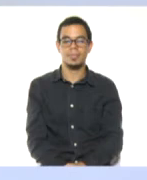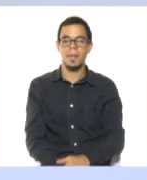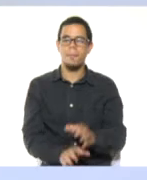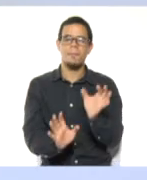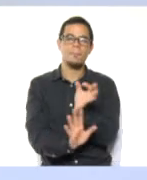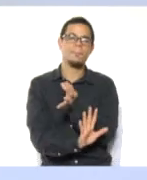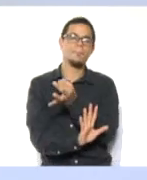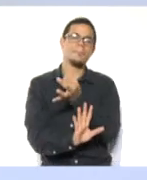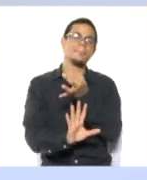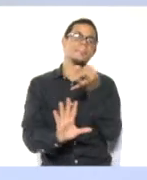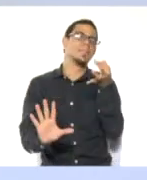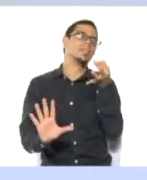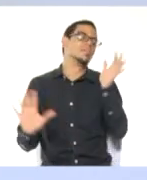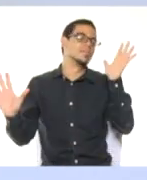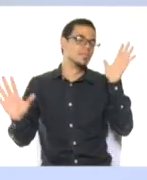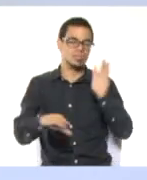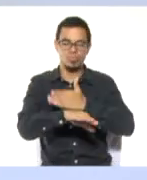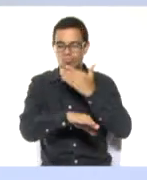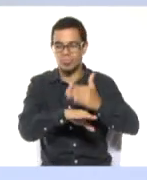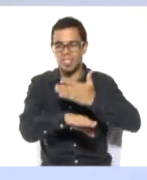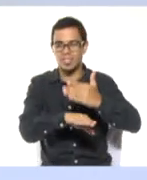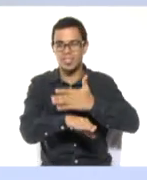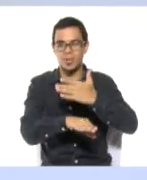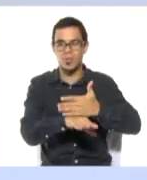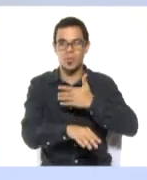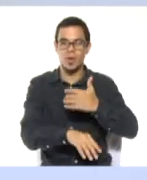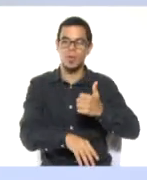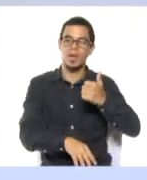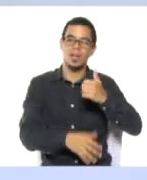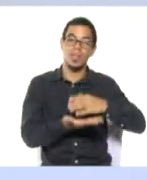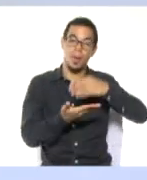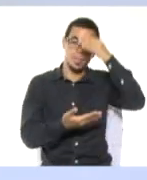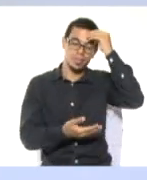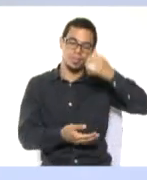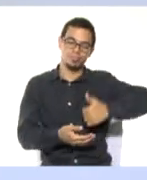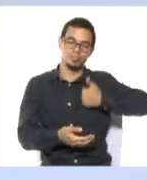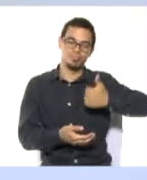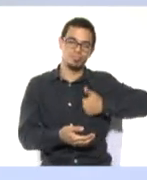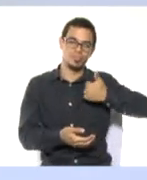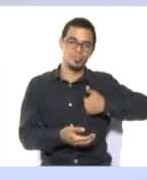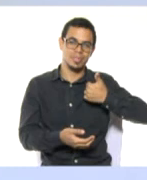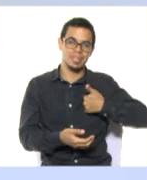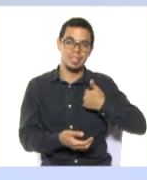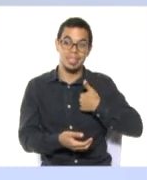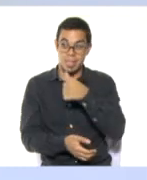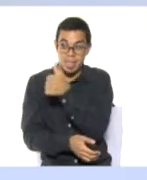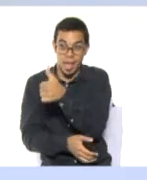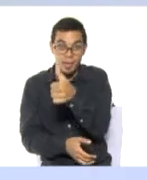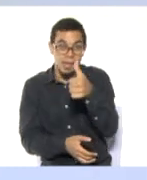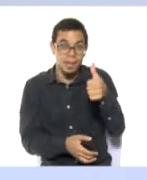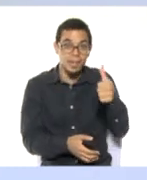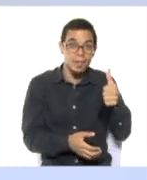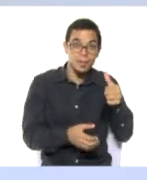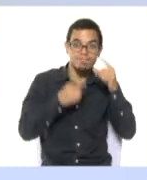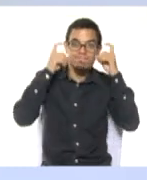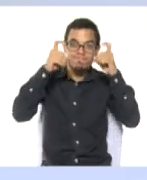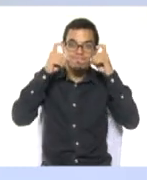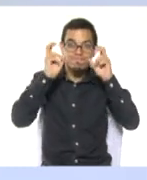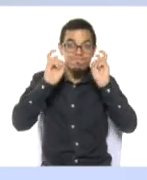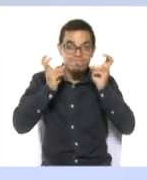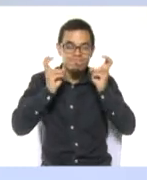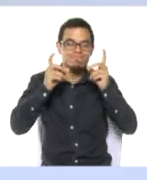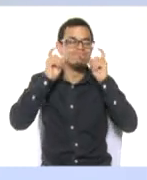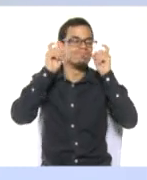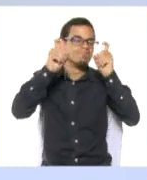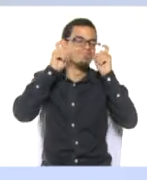Excelente este jueves de socio productivo. La verdad que me encantó como cada uno de los contenidos que llevamos para todos ustedes.